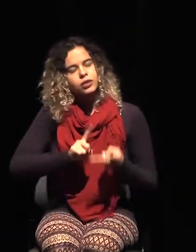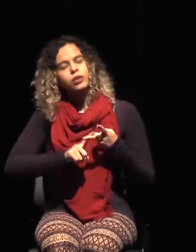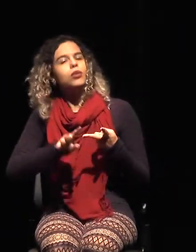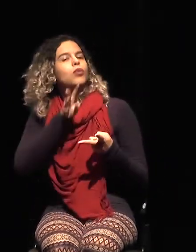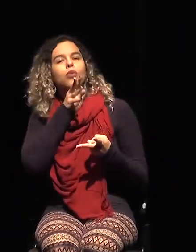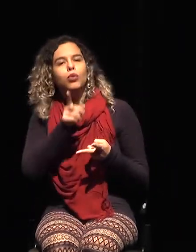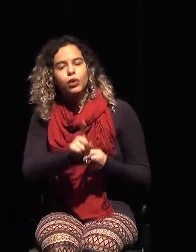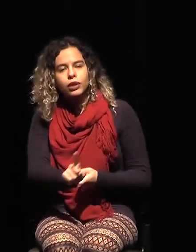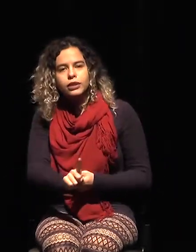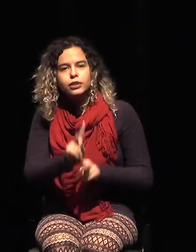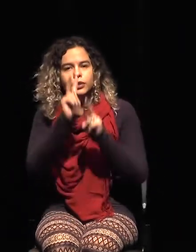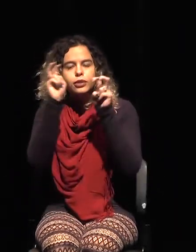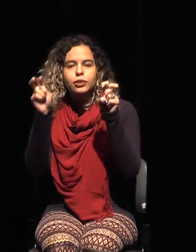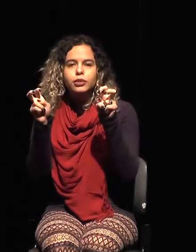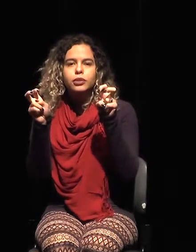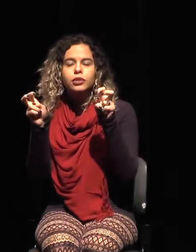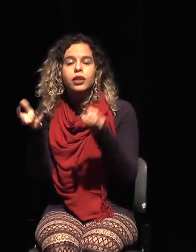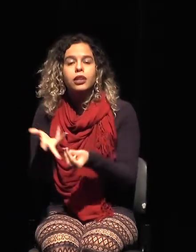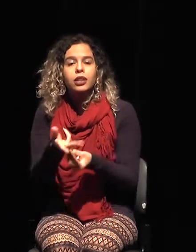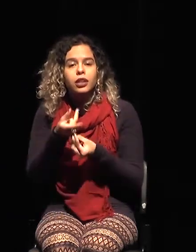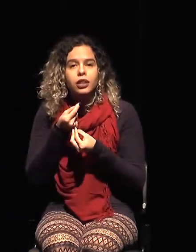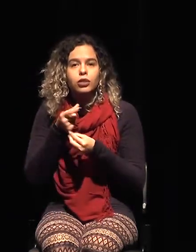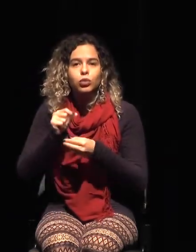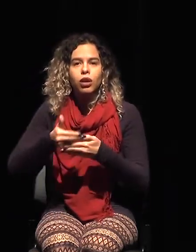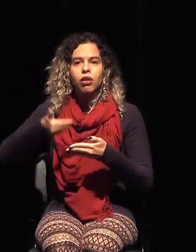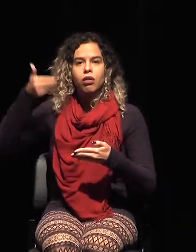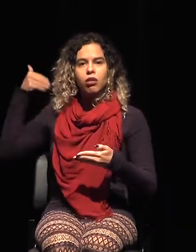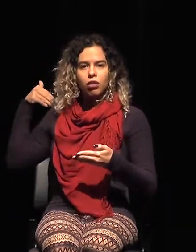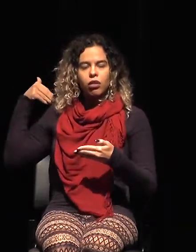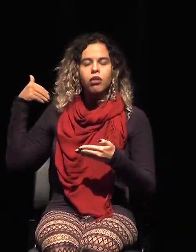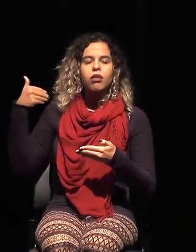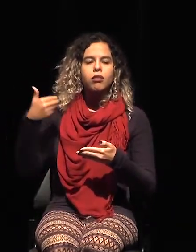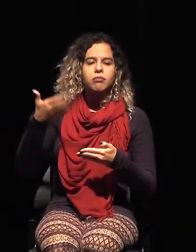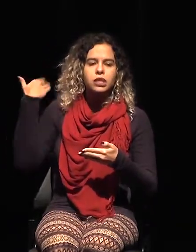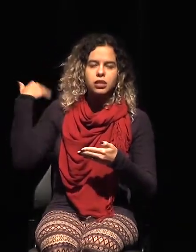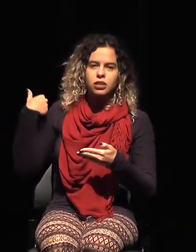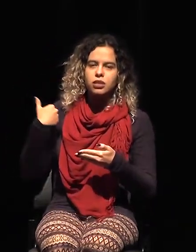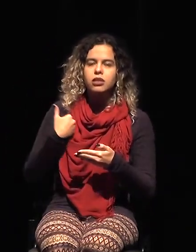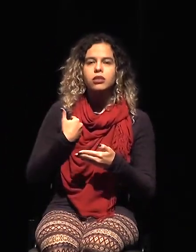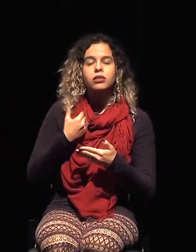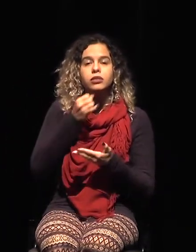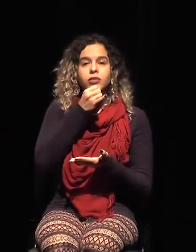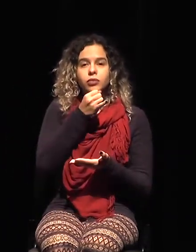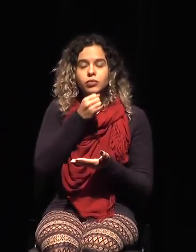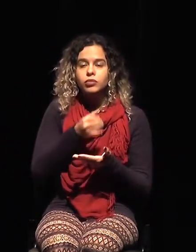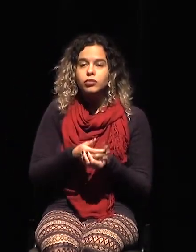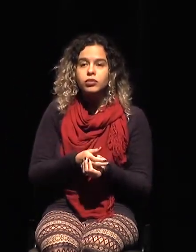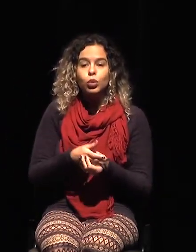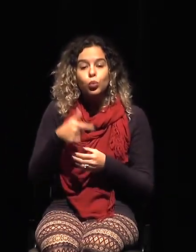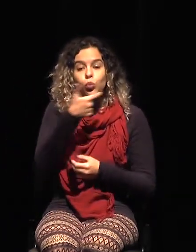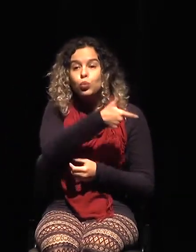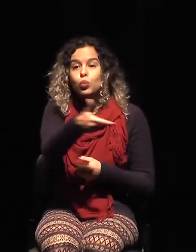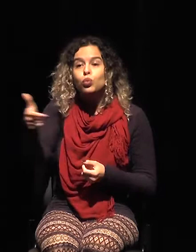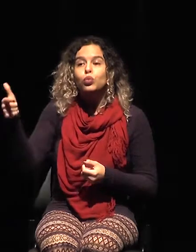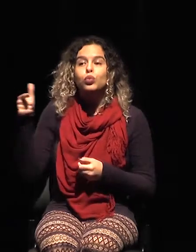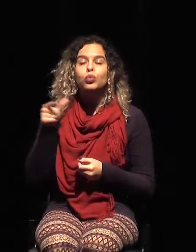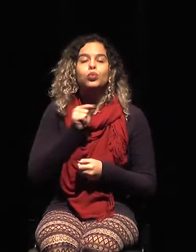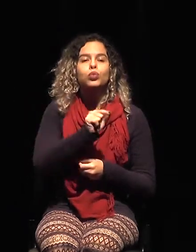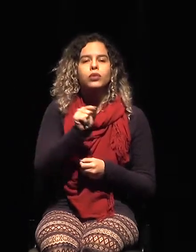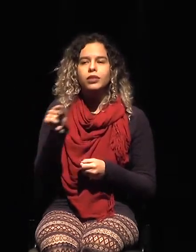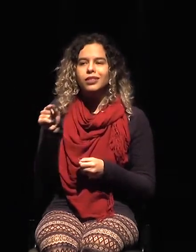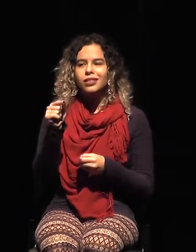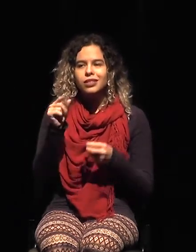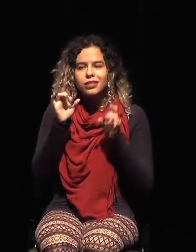pretérita, etc. O sea, no hay el nivel de especificación, el nivel de